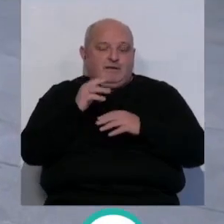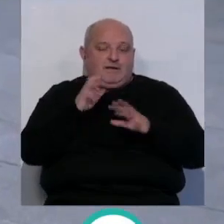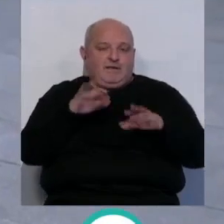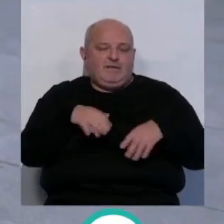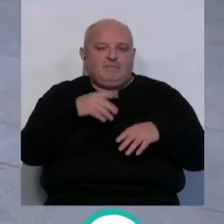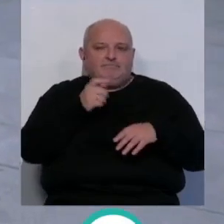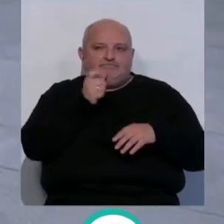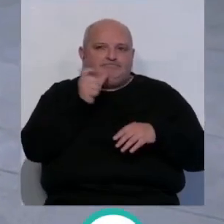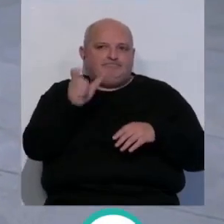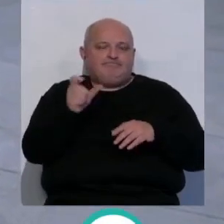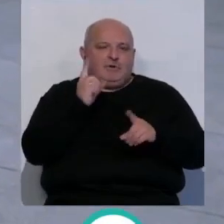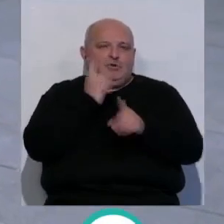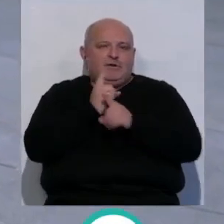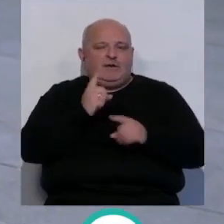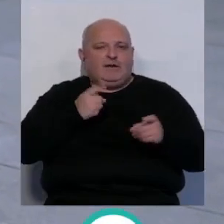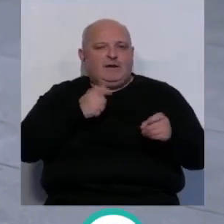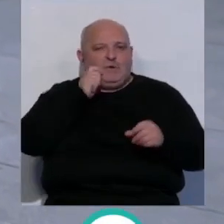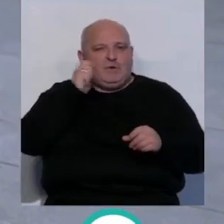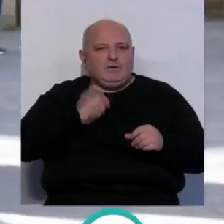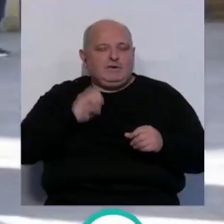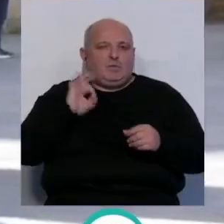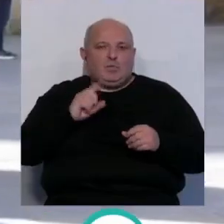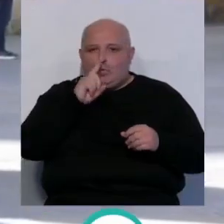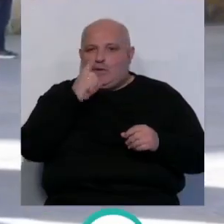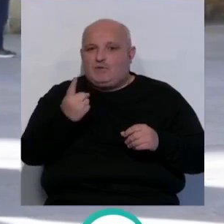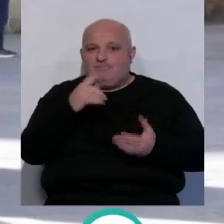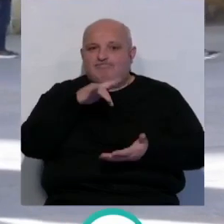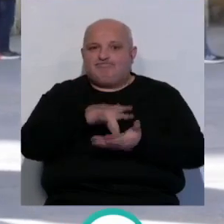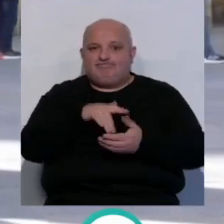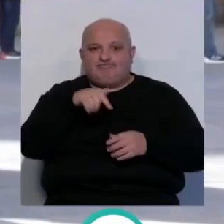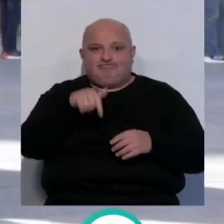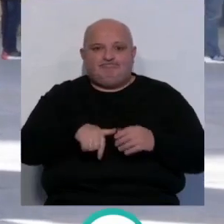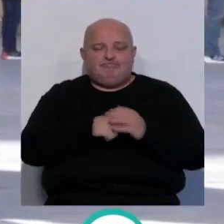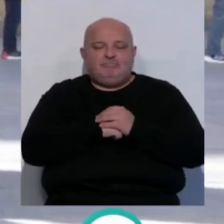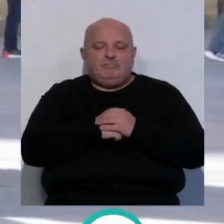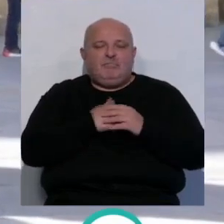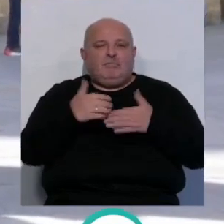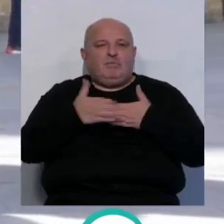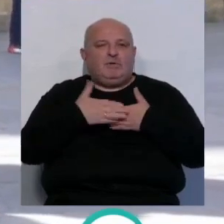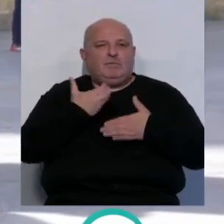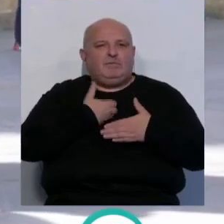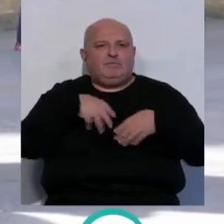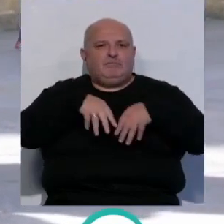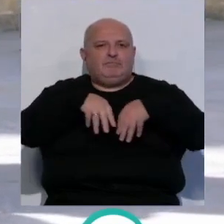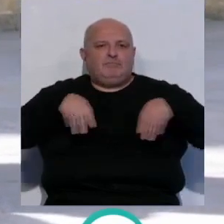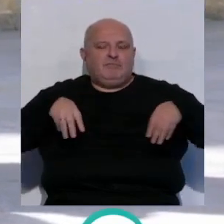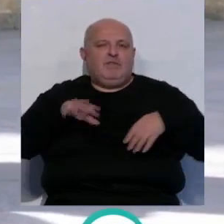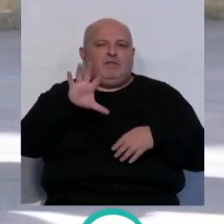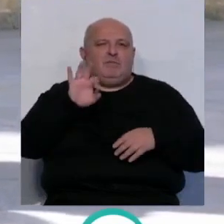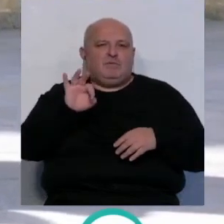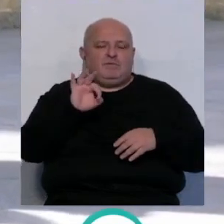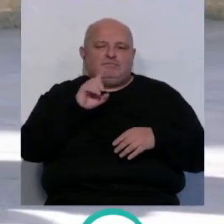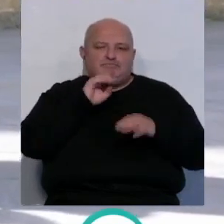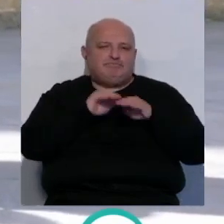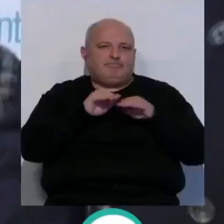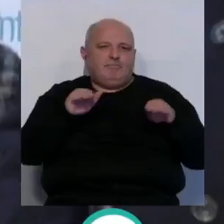su condena a la guerra de Ucrania cuando se cumple un año desde el inicio del conflicto bélico. A las puertas del ayuntamiento han sido cinco minutos de